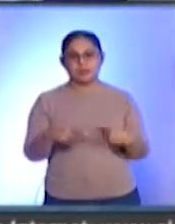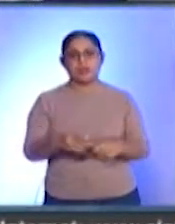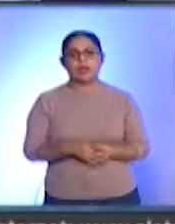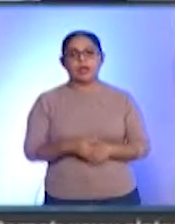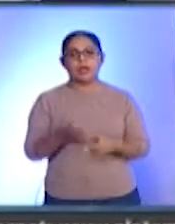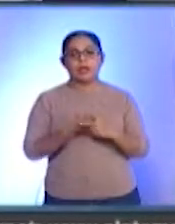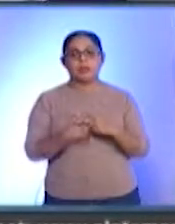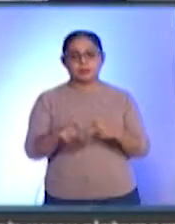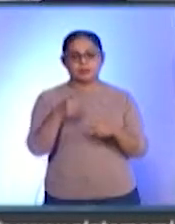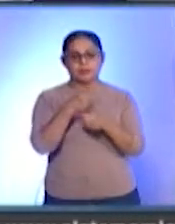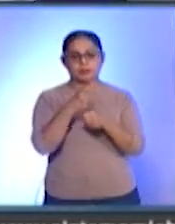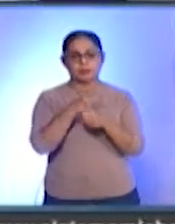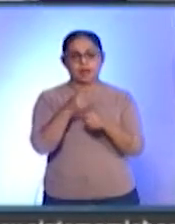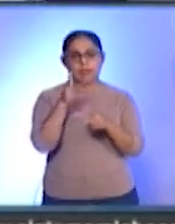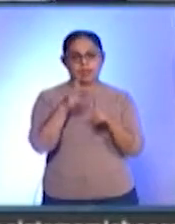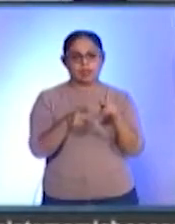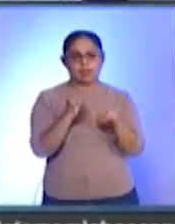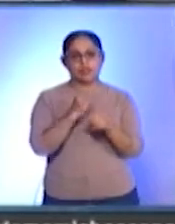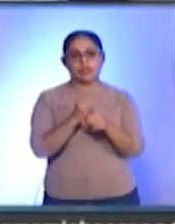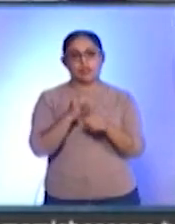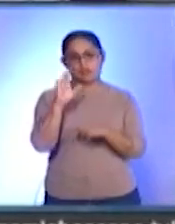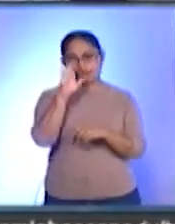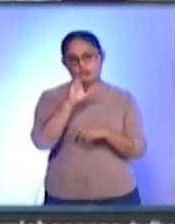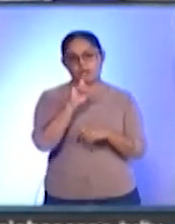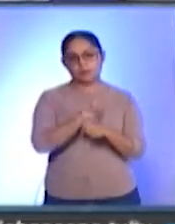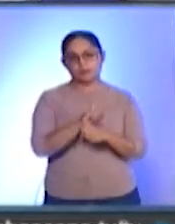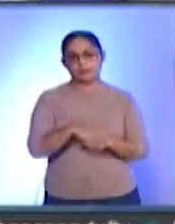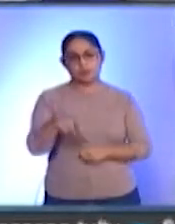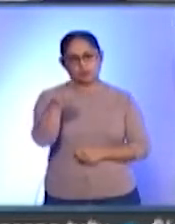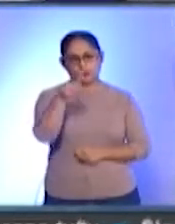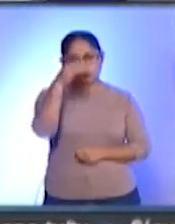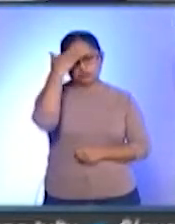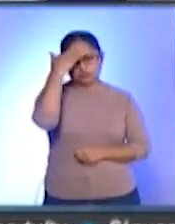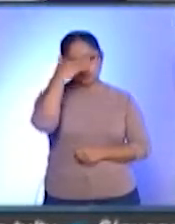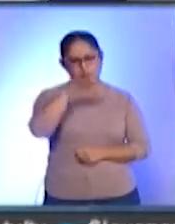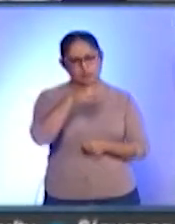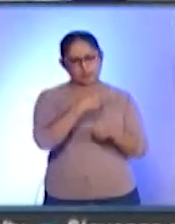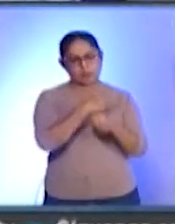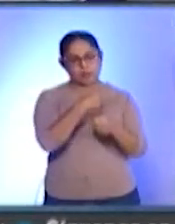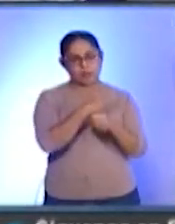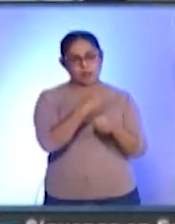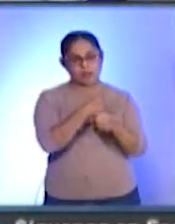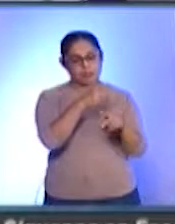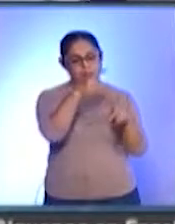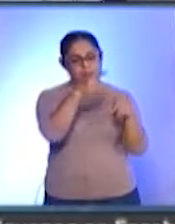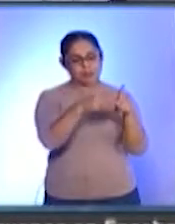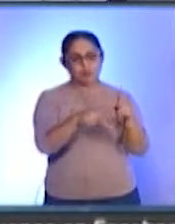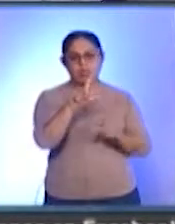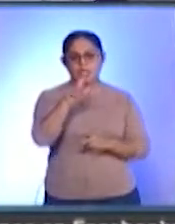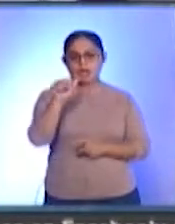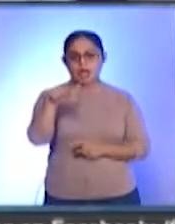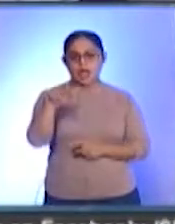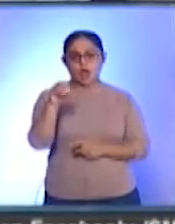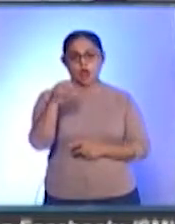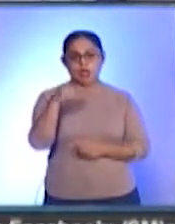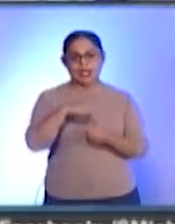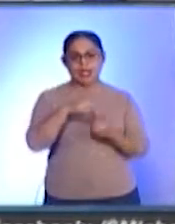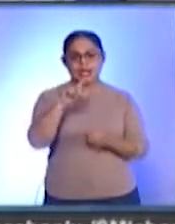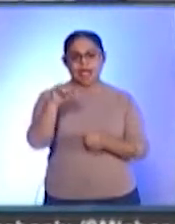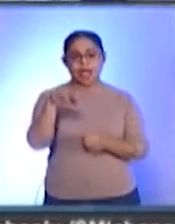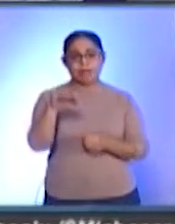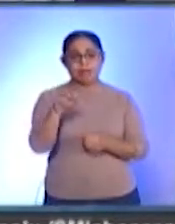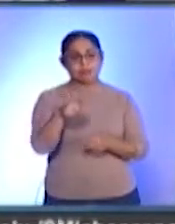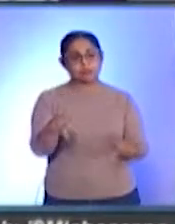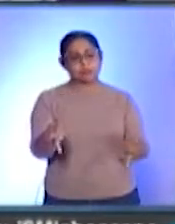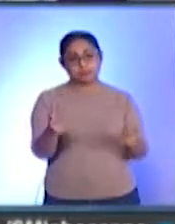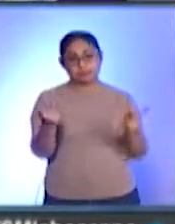Comenzamos con la primera parte de la información cultural. ¿Sabía usted que uno de los ejemplares de la primera edición del Llano en Llamas será subastado? Aquí le damos todos